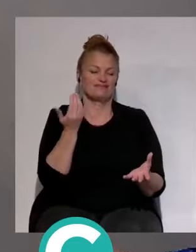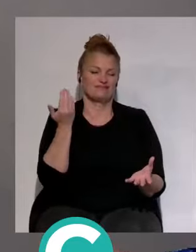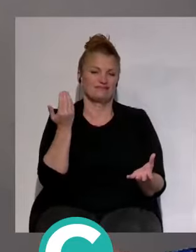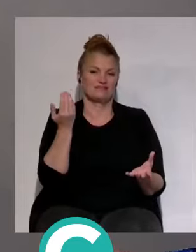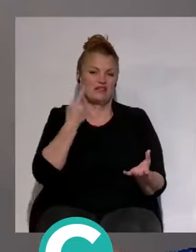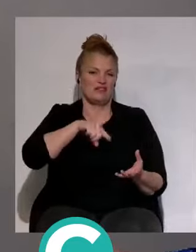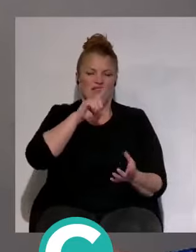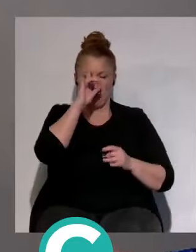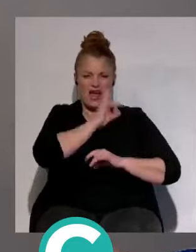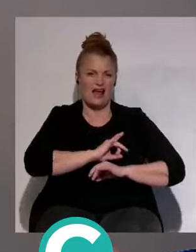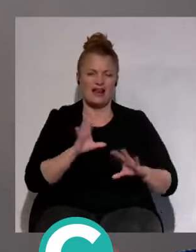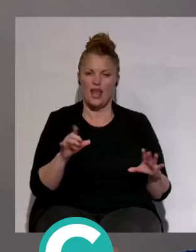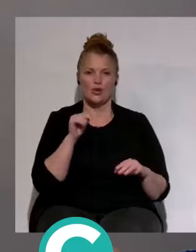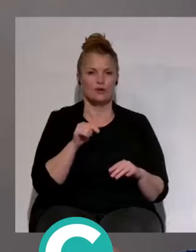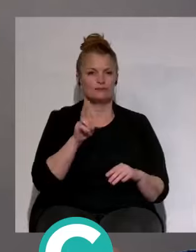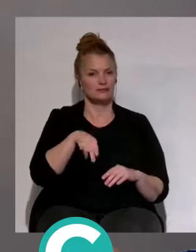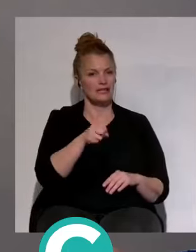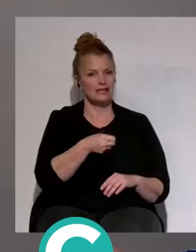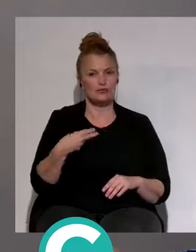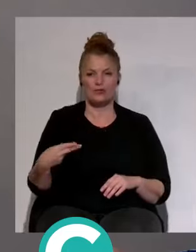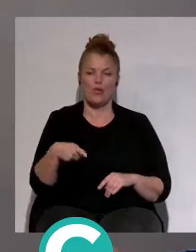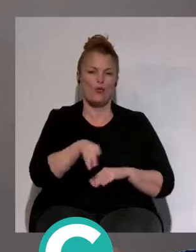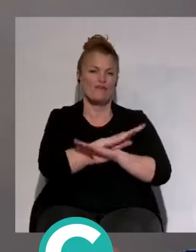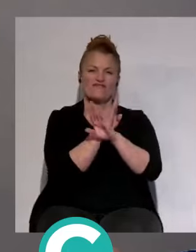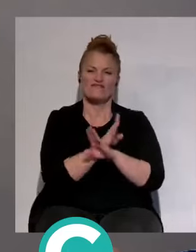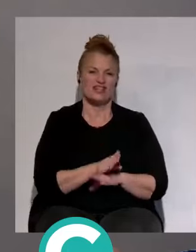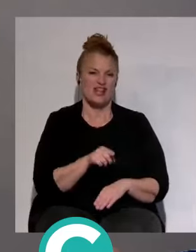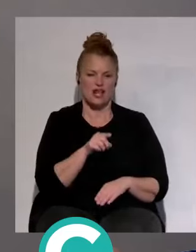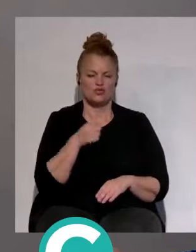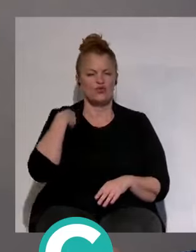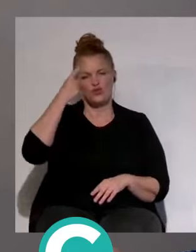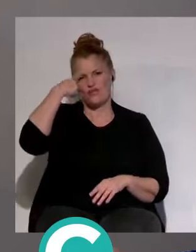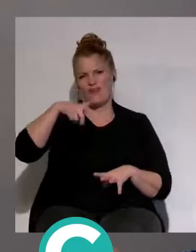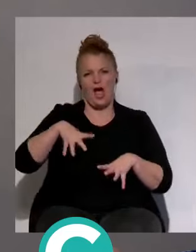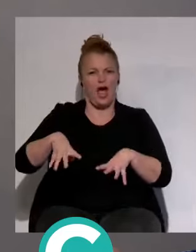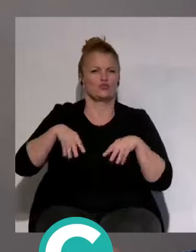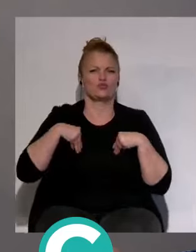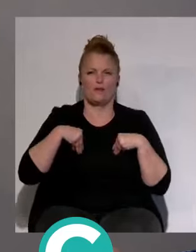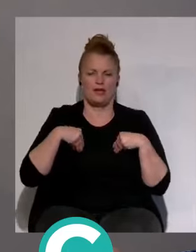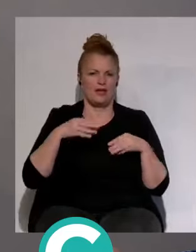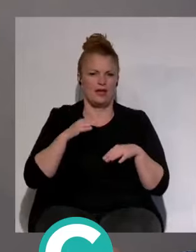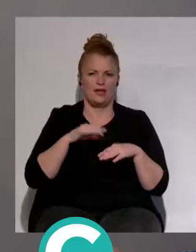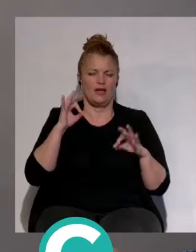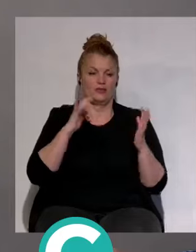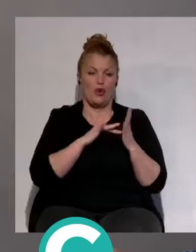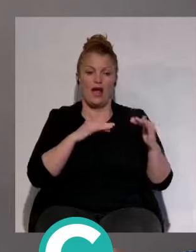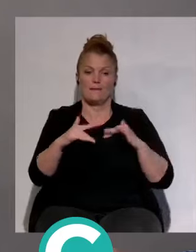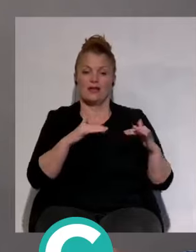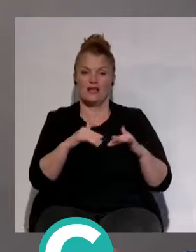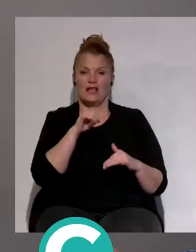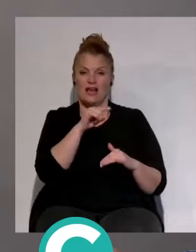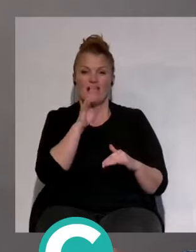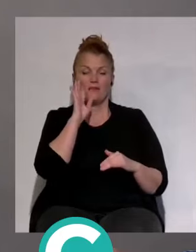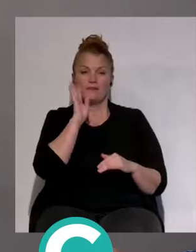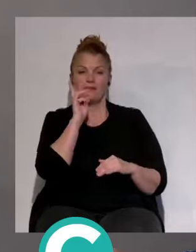convencidos de que este era el resultado final. Yo lo tenía asumido prácticamente desde el partido de la Arandina. Y viendo la imagen de ese